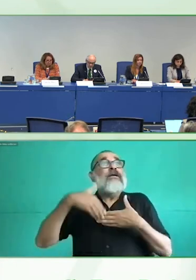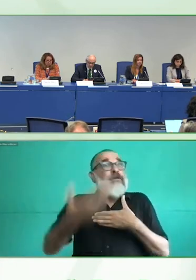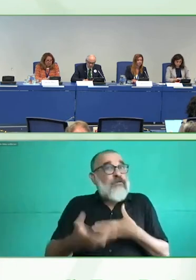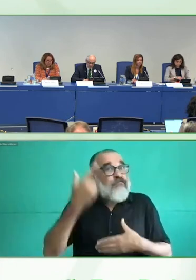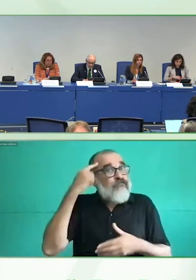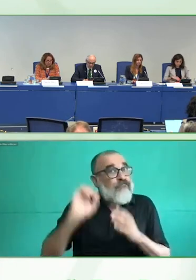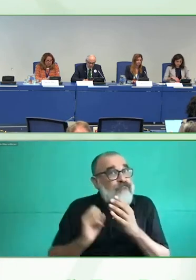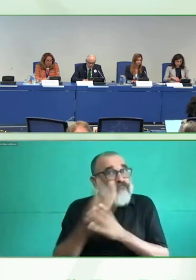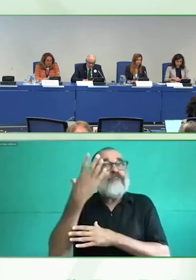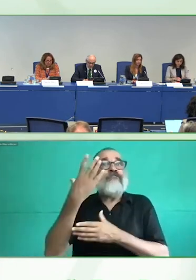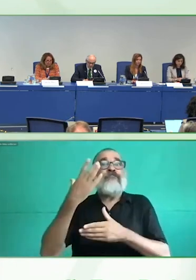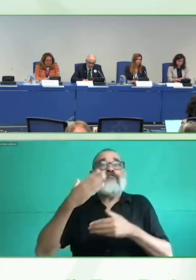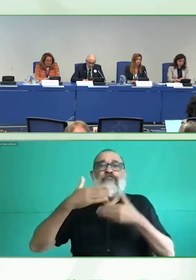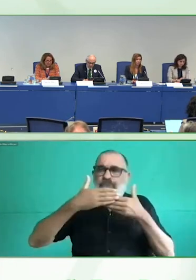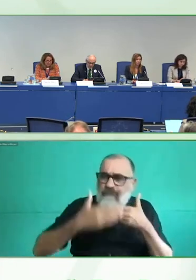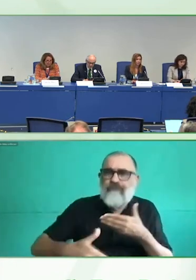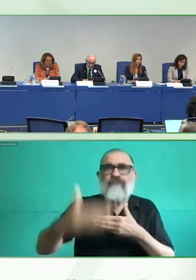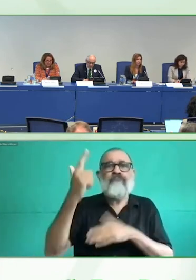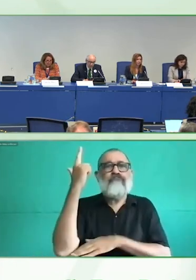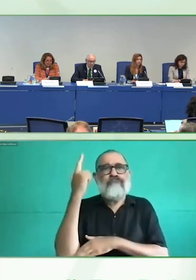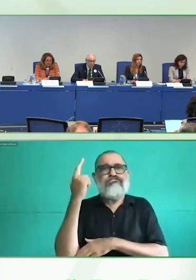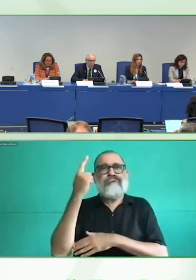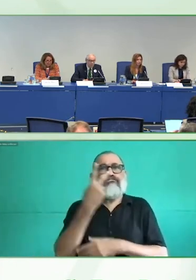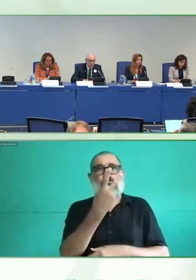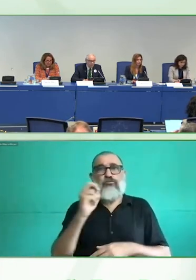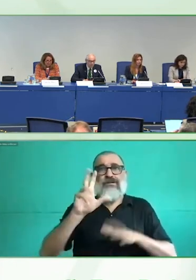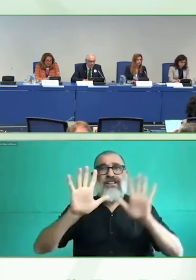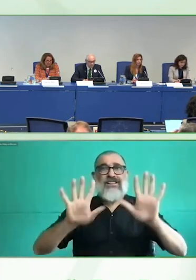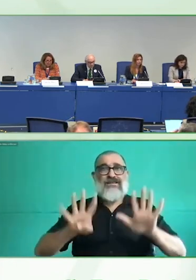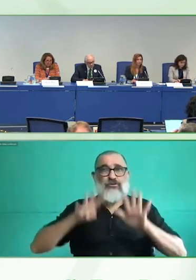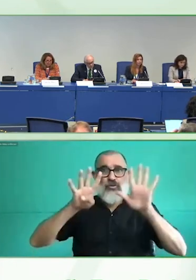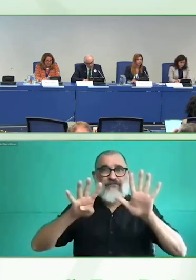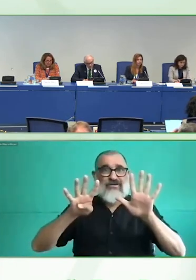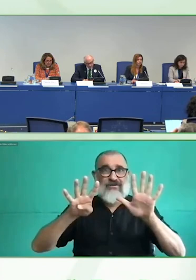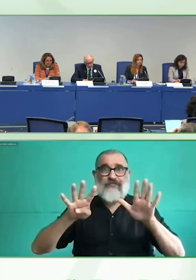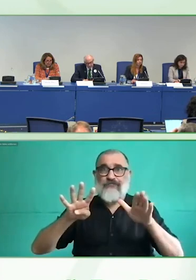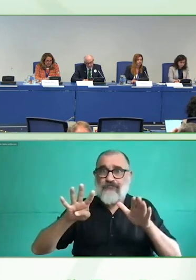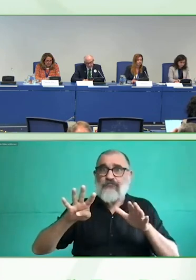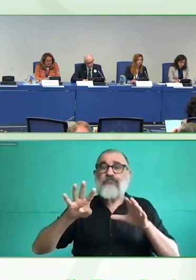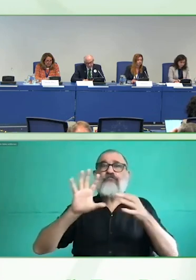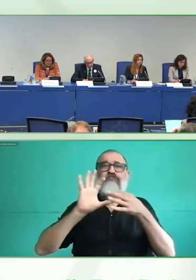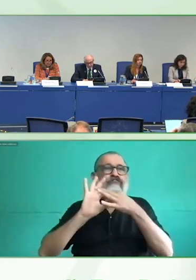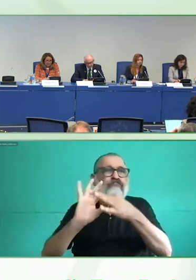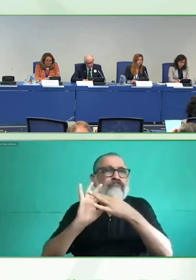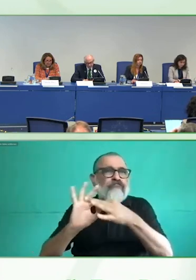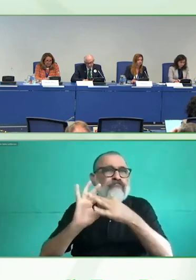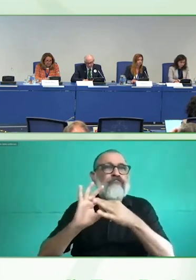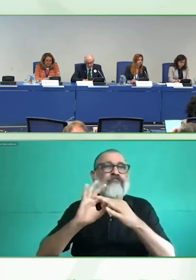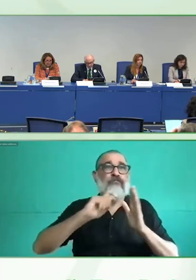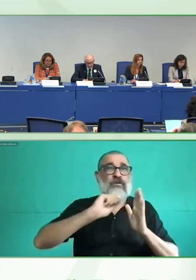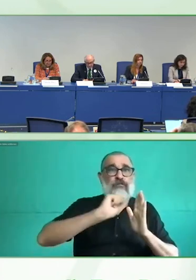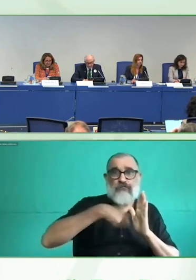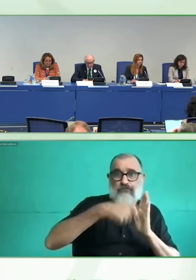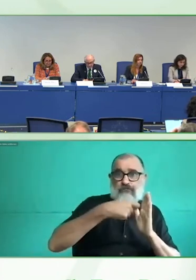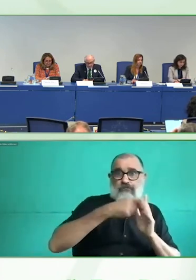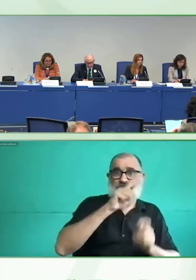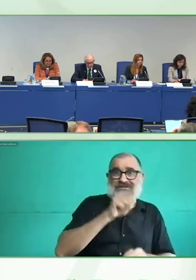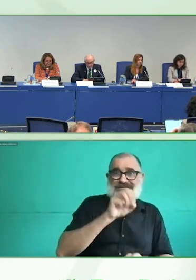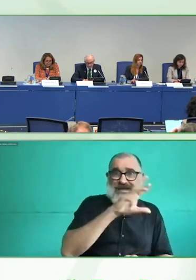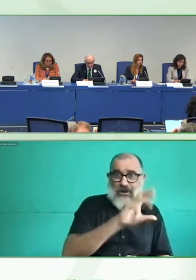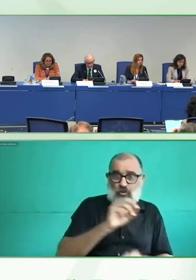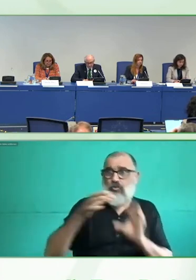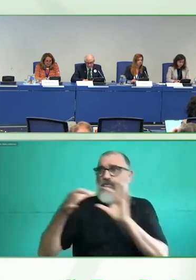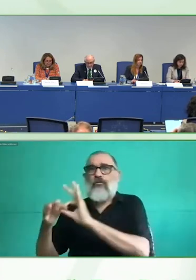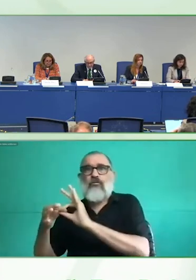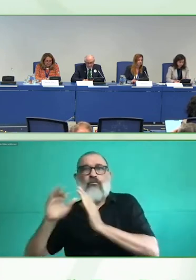y países de habla hispana en general. De esta manera, hemos podido compartir prácticas y políticas que responden a las realidades